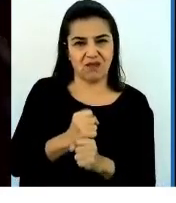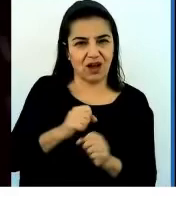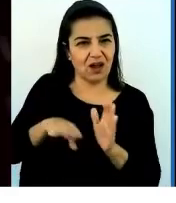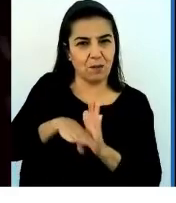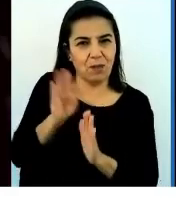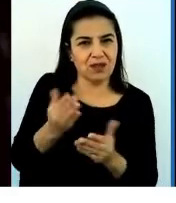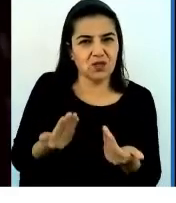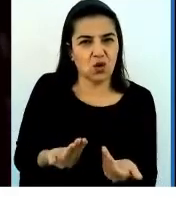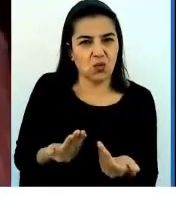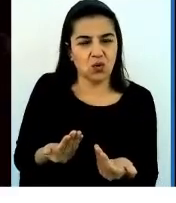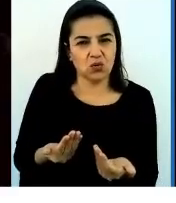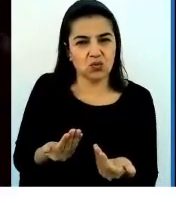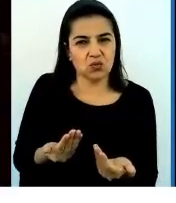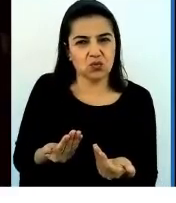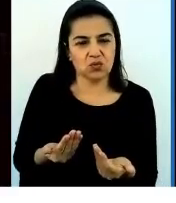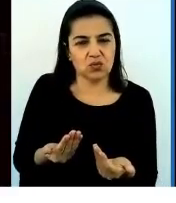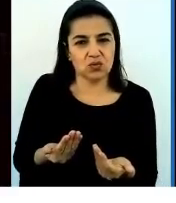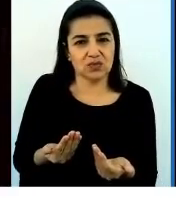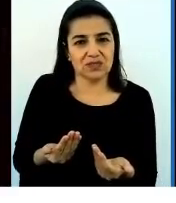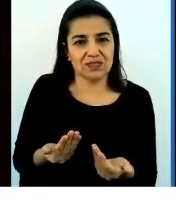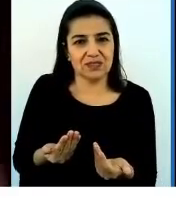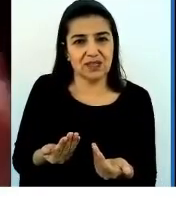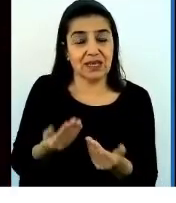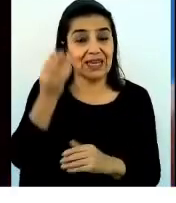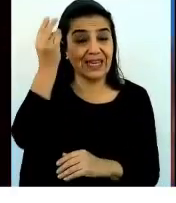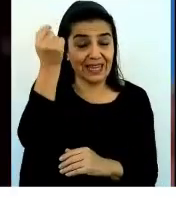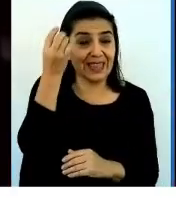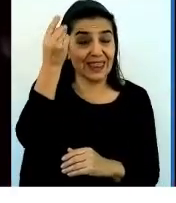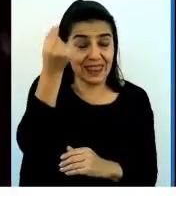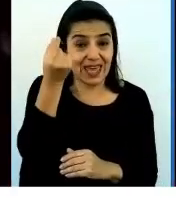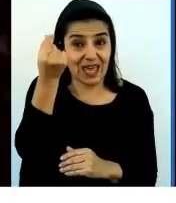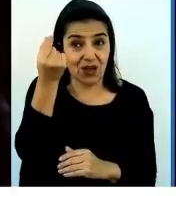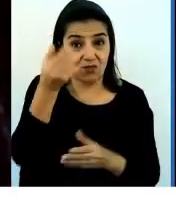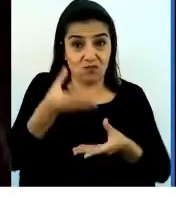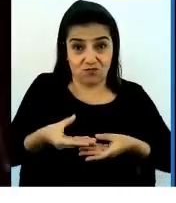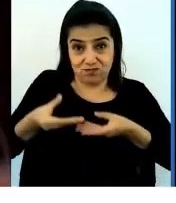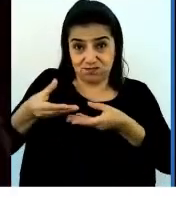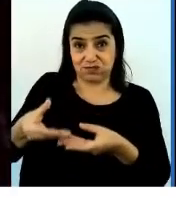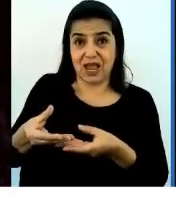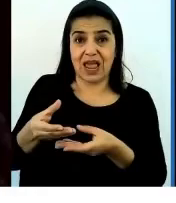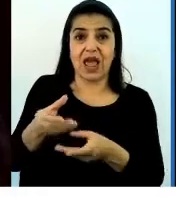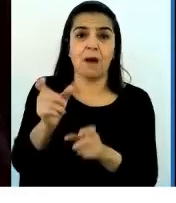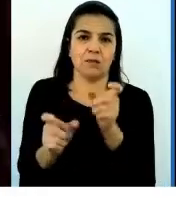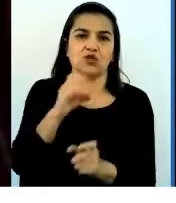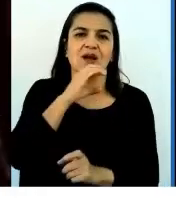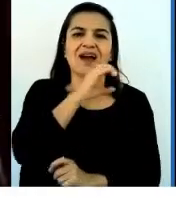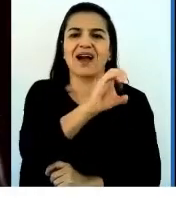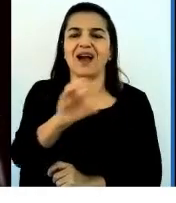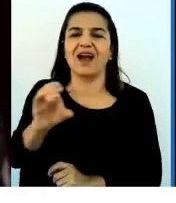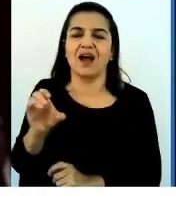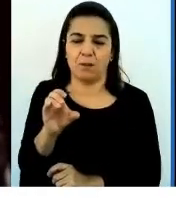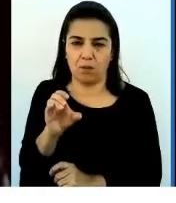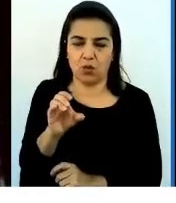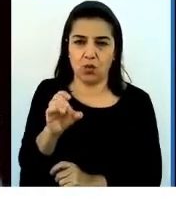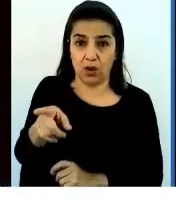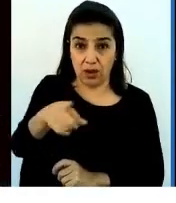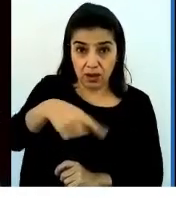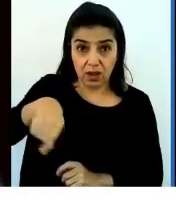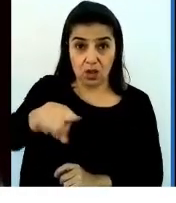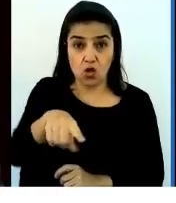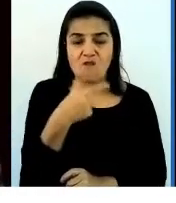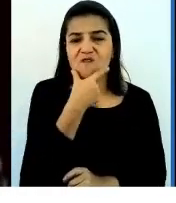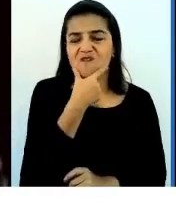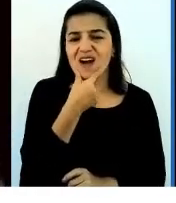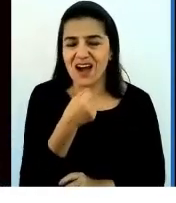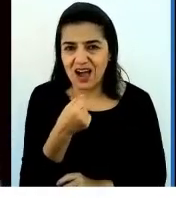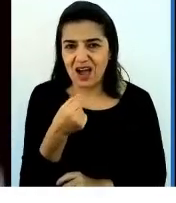llevar estas innovaciones al campo y hacerles de manera que sea fácil a